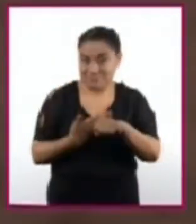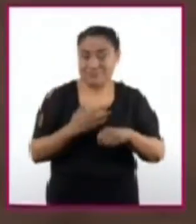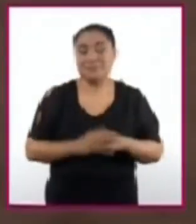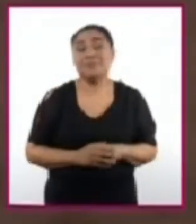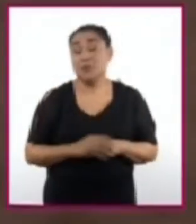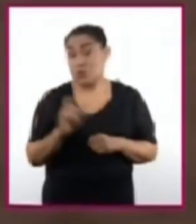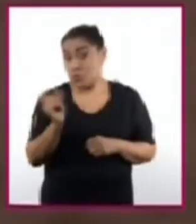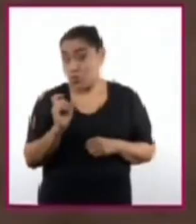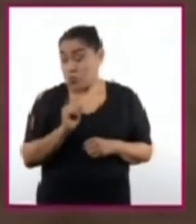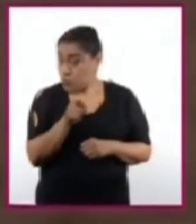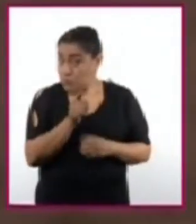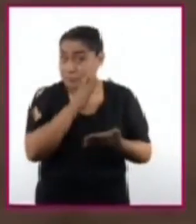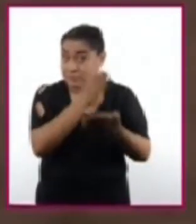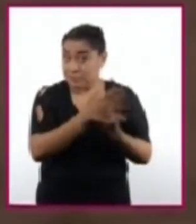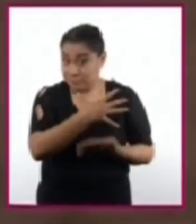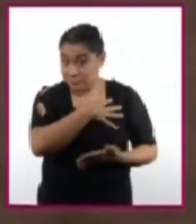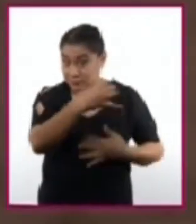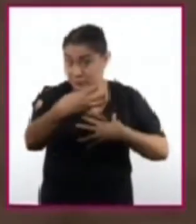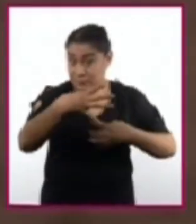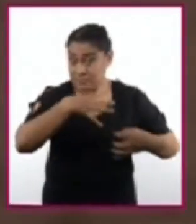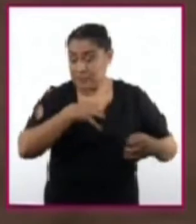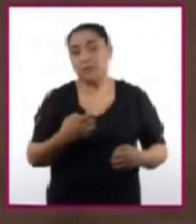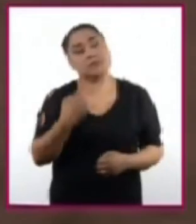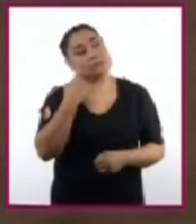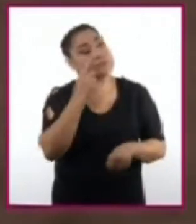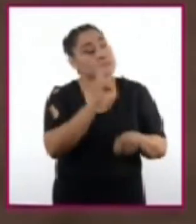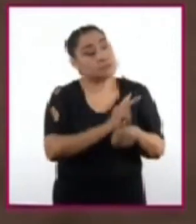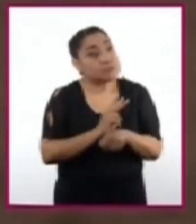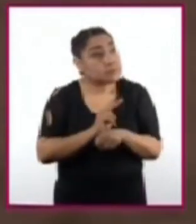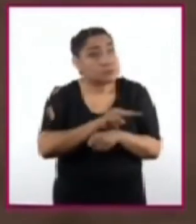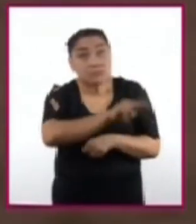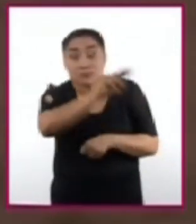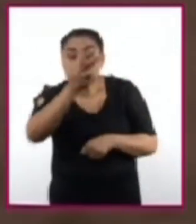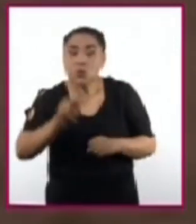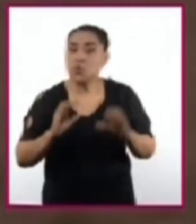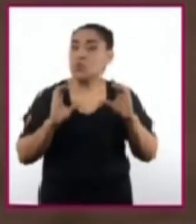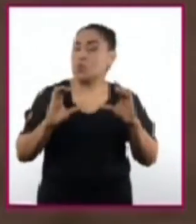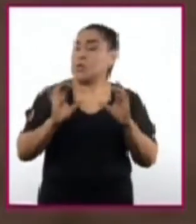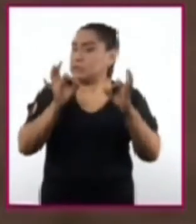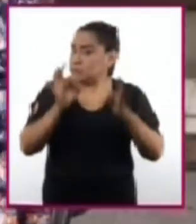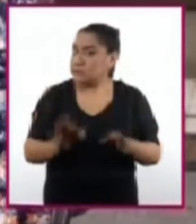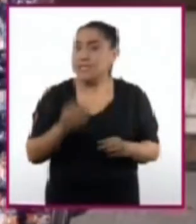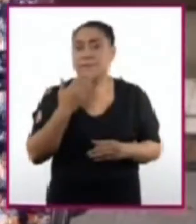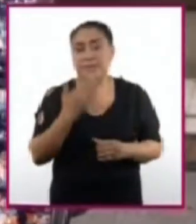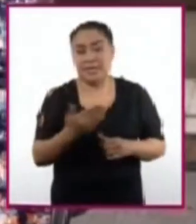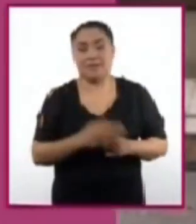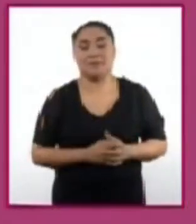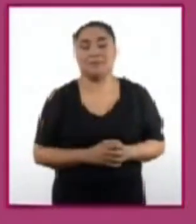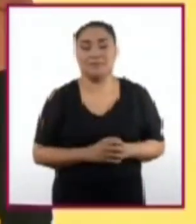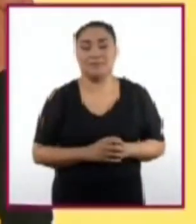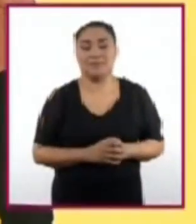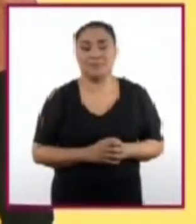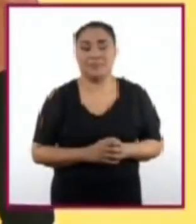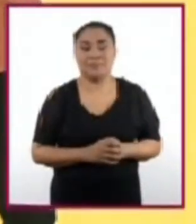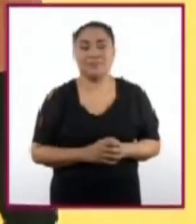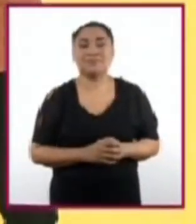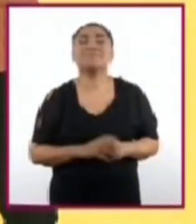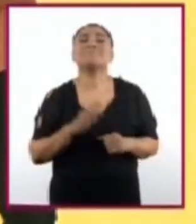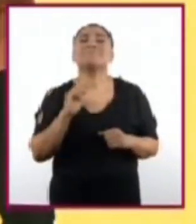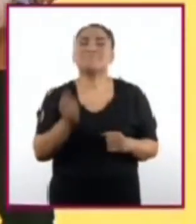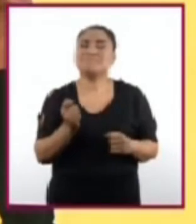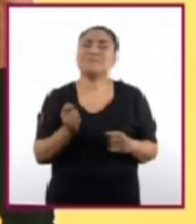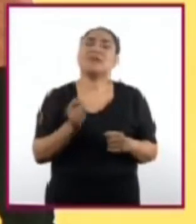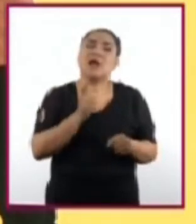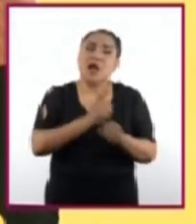ello, cuando te realicen una radiografía, asegúrate de que las medidas de seguridad sean las correctas. La historia del